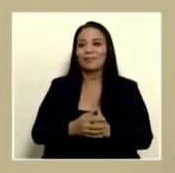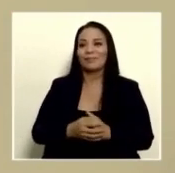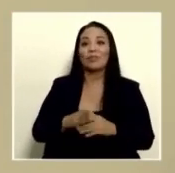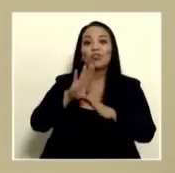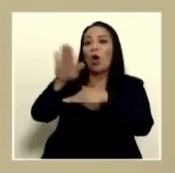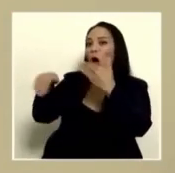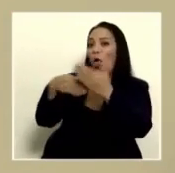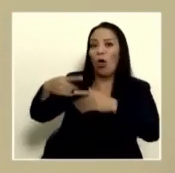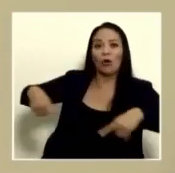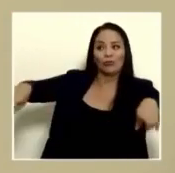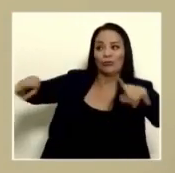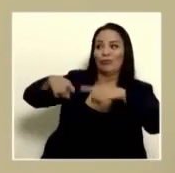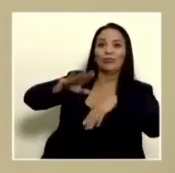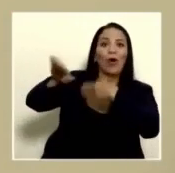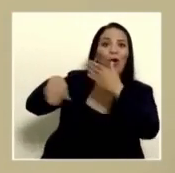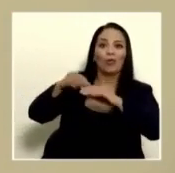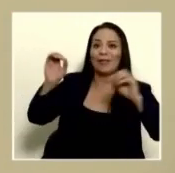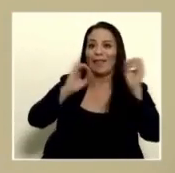todos